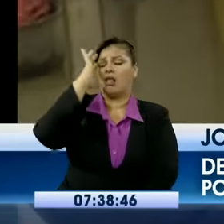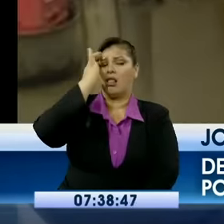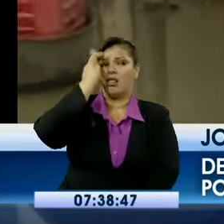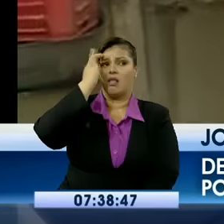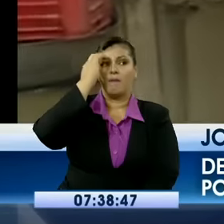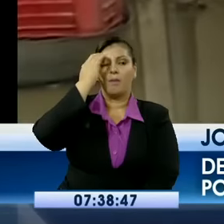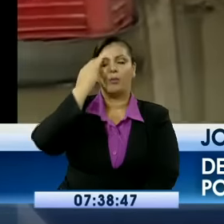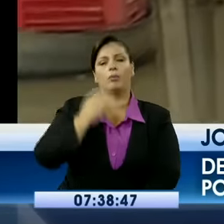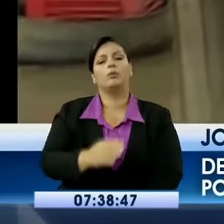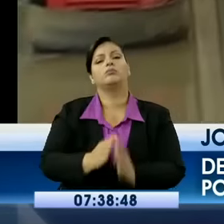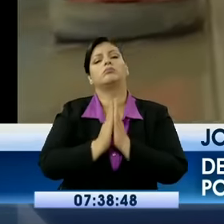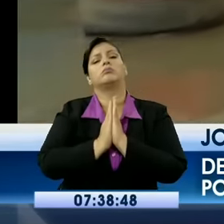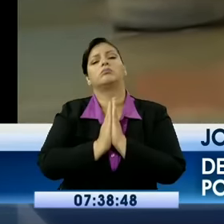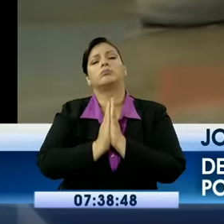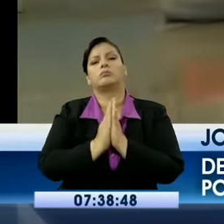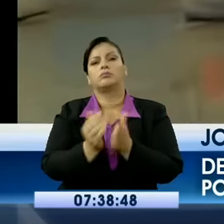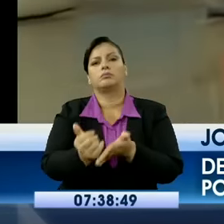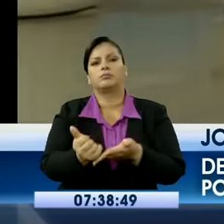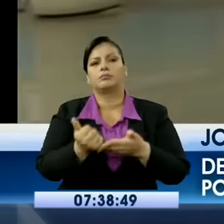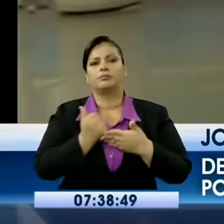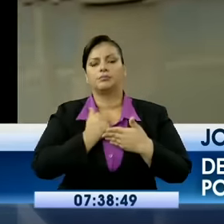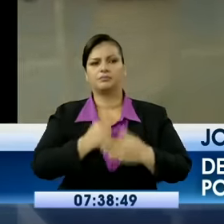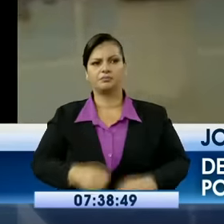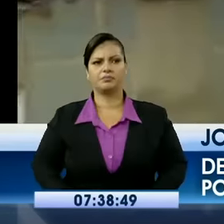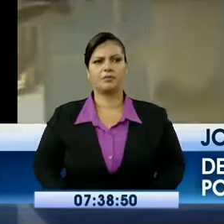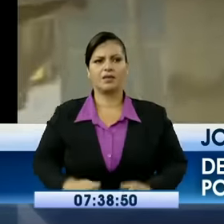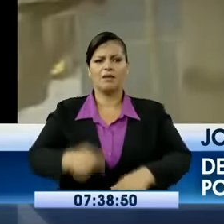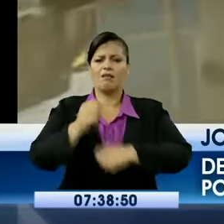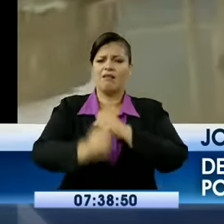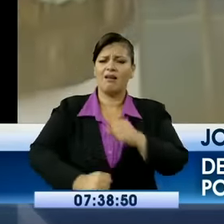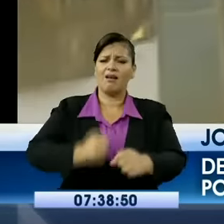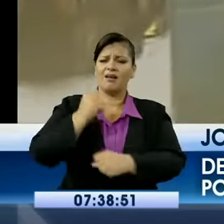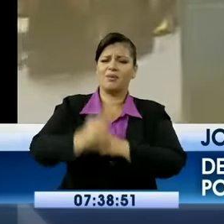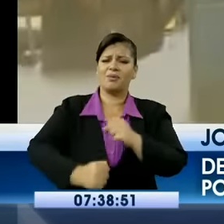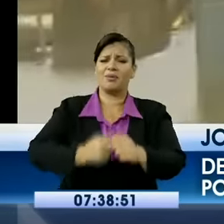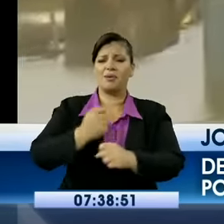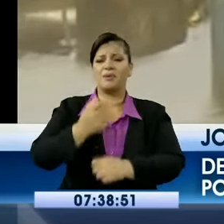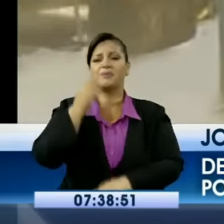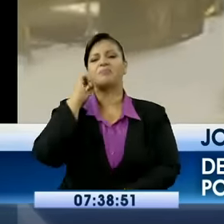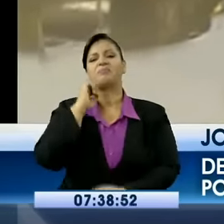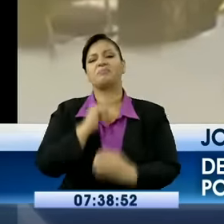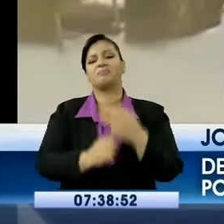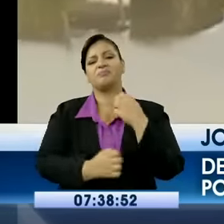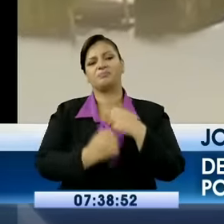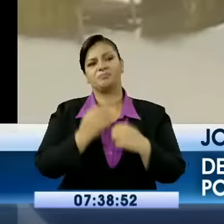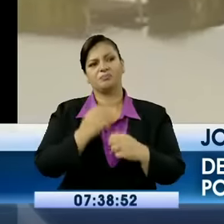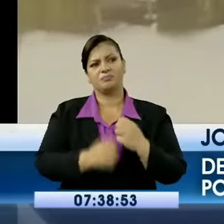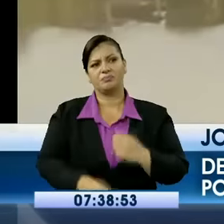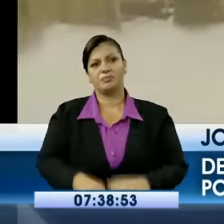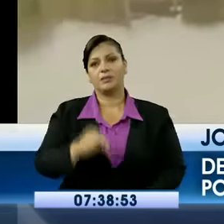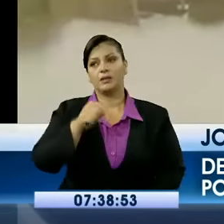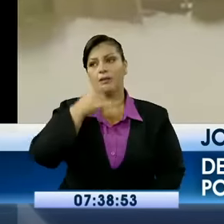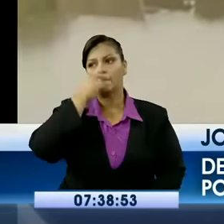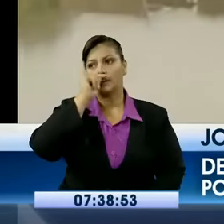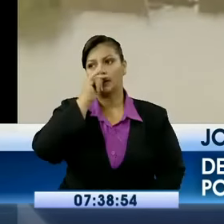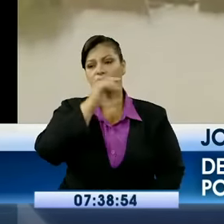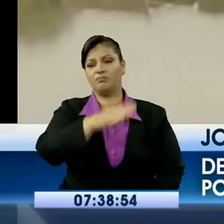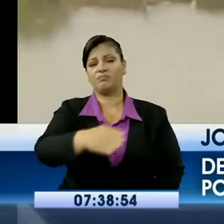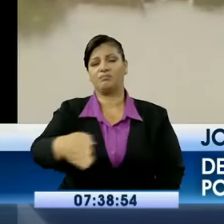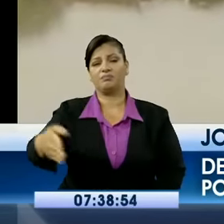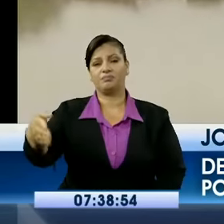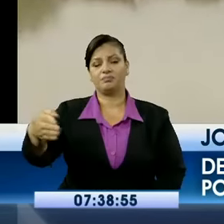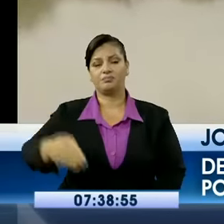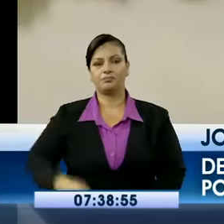ayuden, porque ya esto ya es de todos los años y imagínense, hay bastantes niños aquí. Amiga, ¿cuántos años llevan ustedes